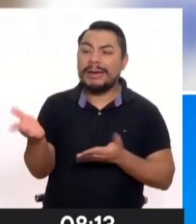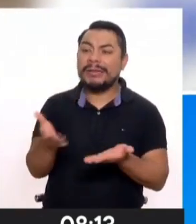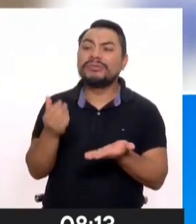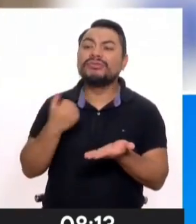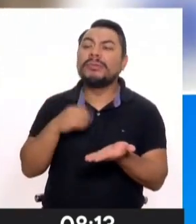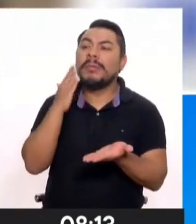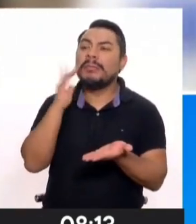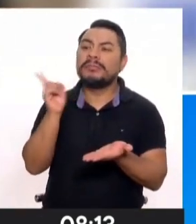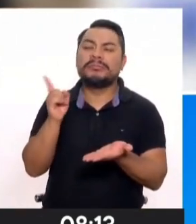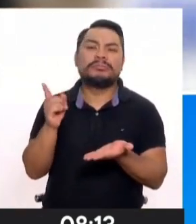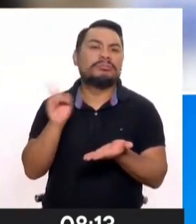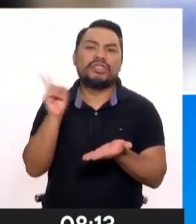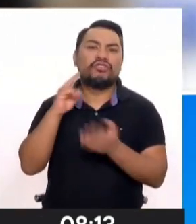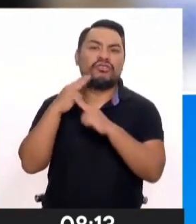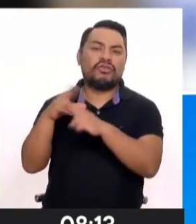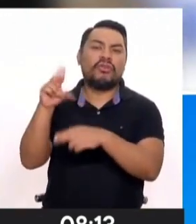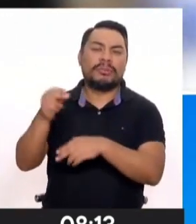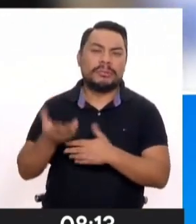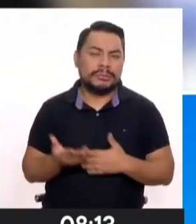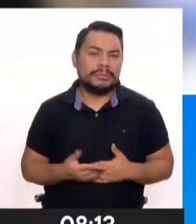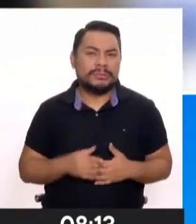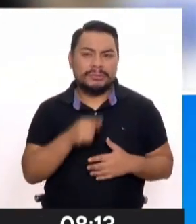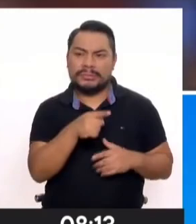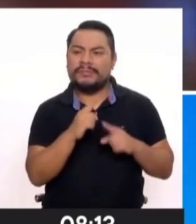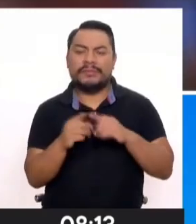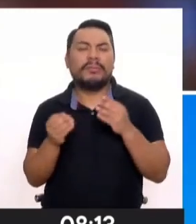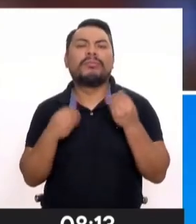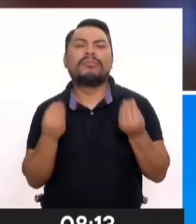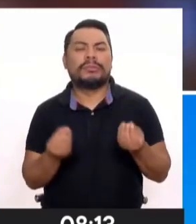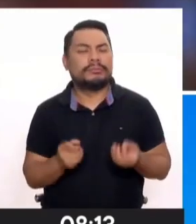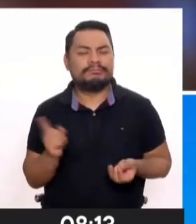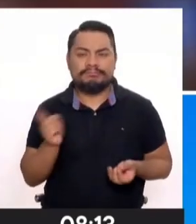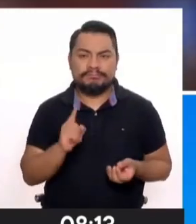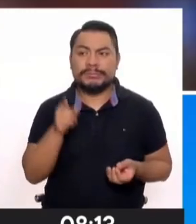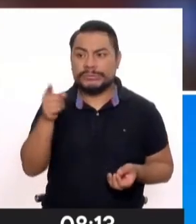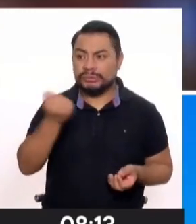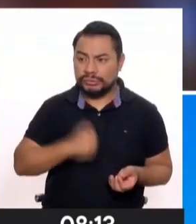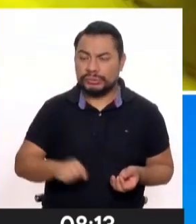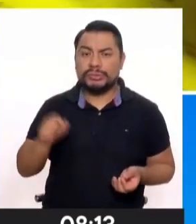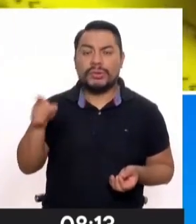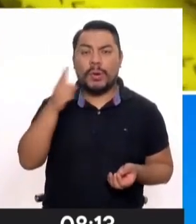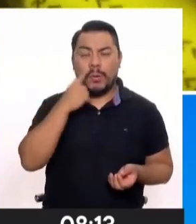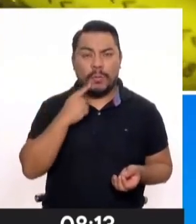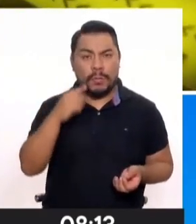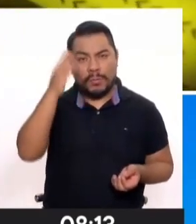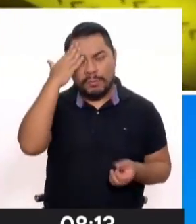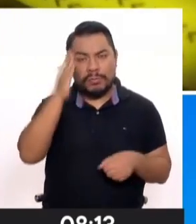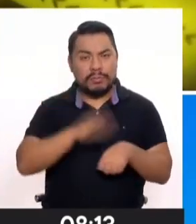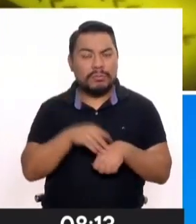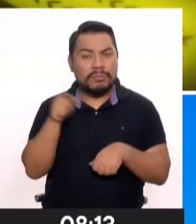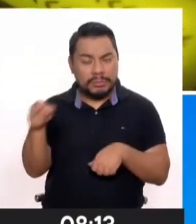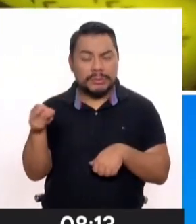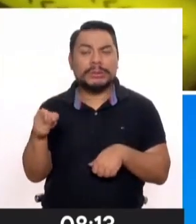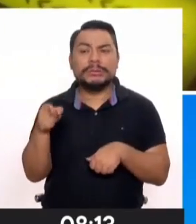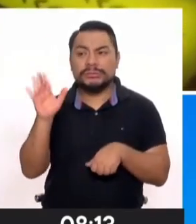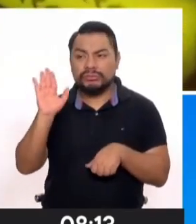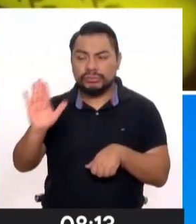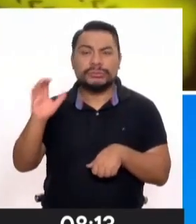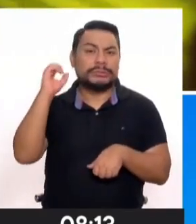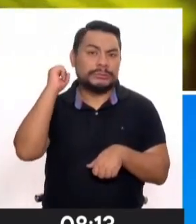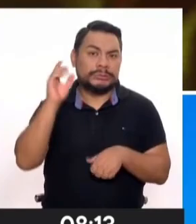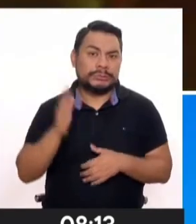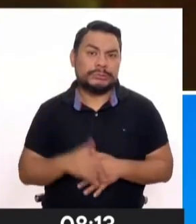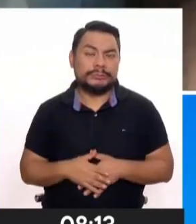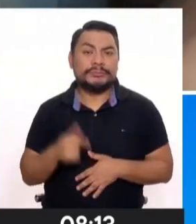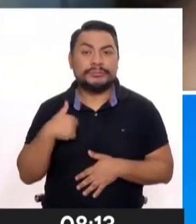Entonces, el Tribunal no ha analizado cómo nacieron los hijos del señor Morán. Ese tema no ha sido parte de nuestra